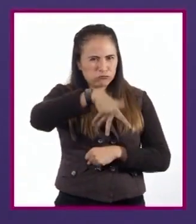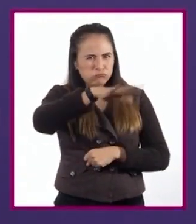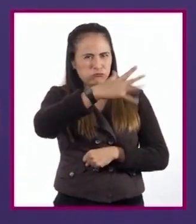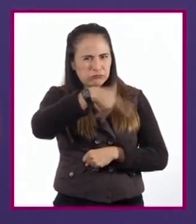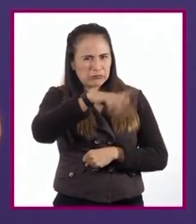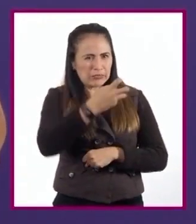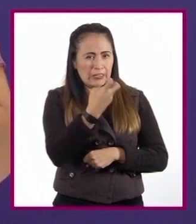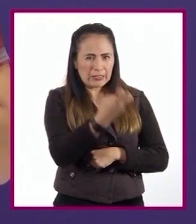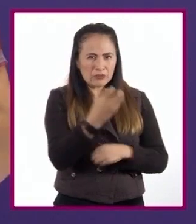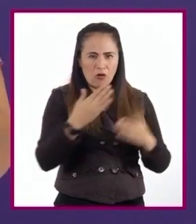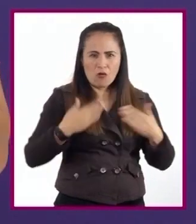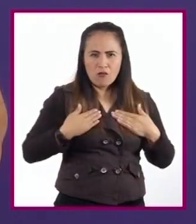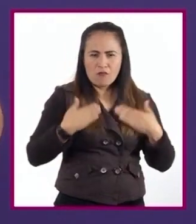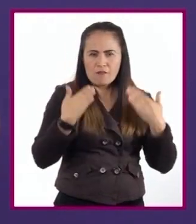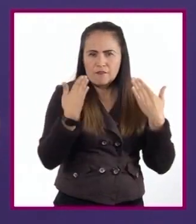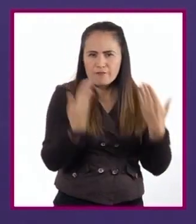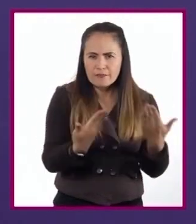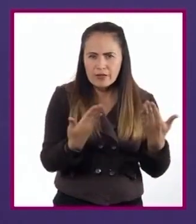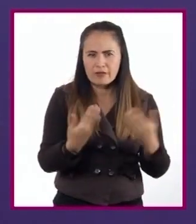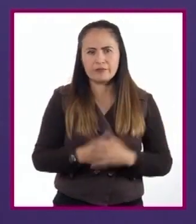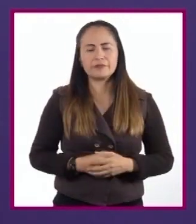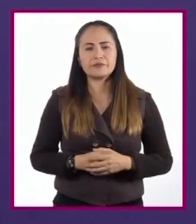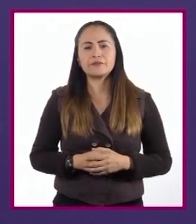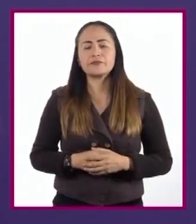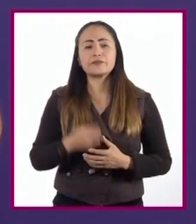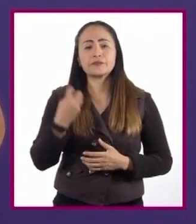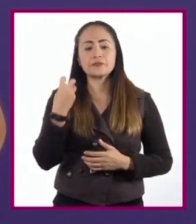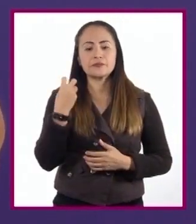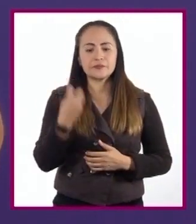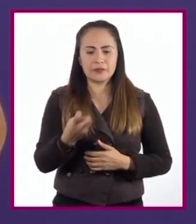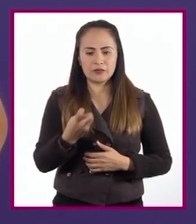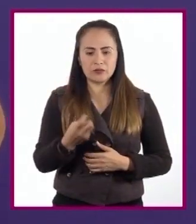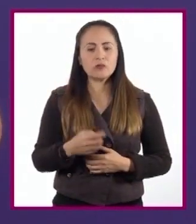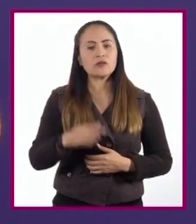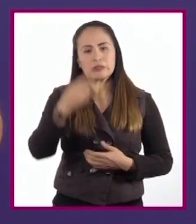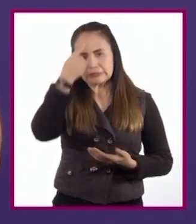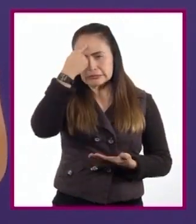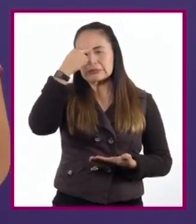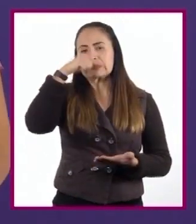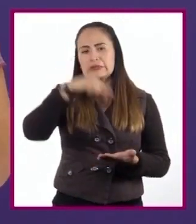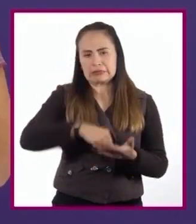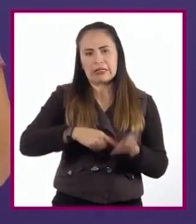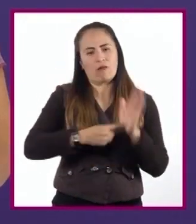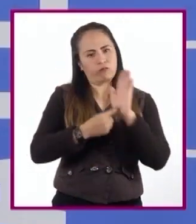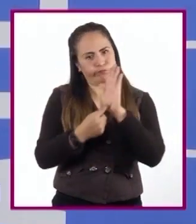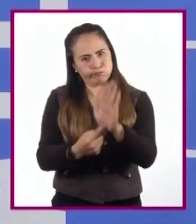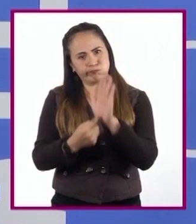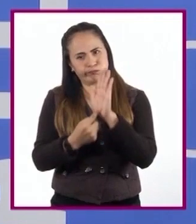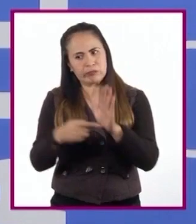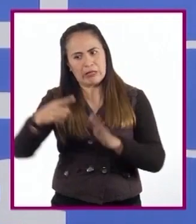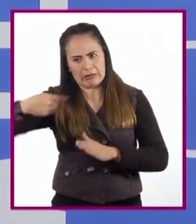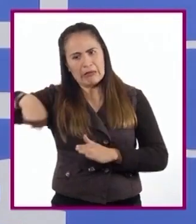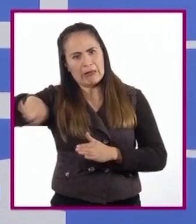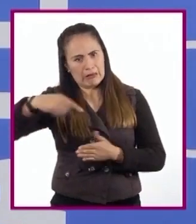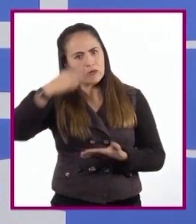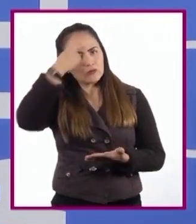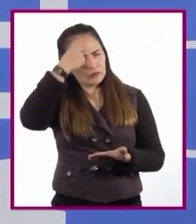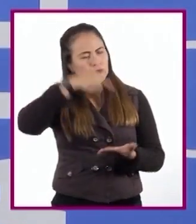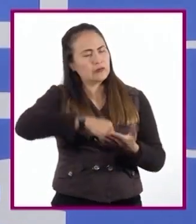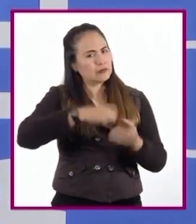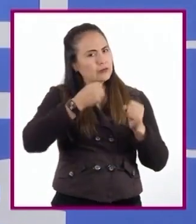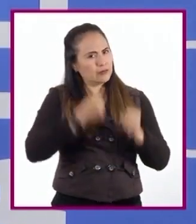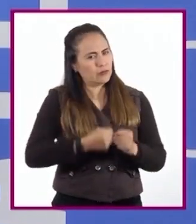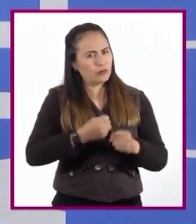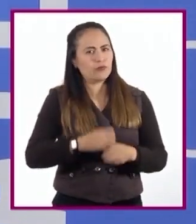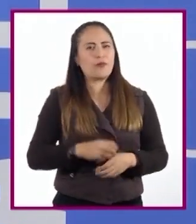sean confiables, ya que esto nos dará credibilidad al momento de argumentar. Prestemos atención